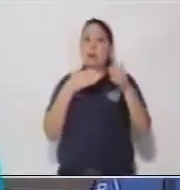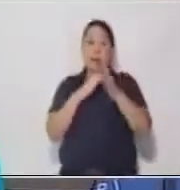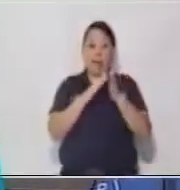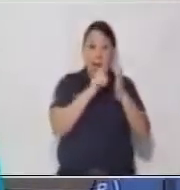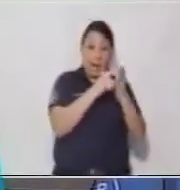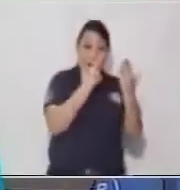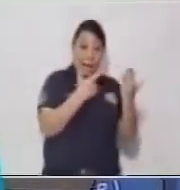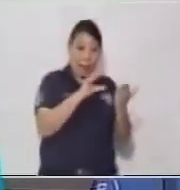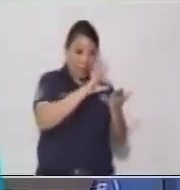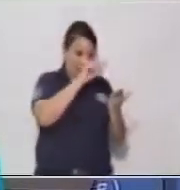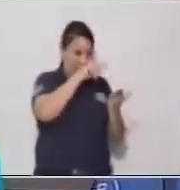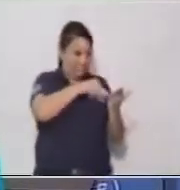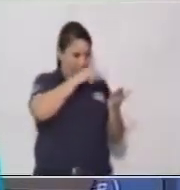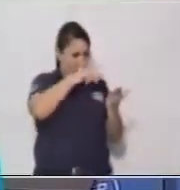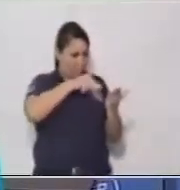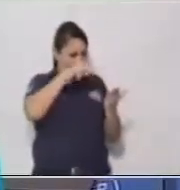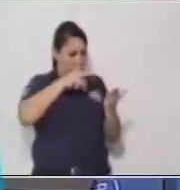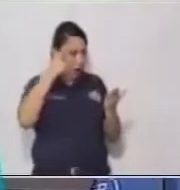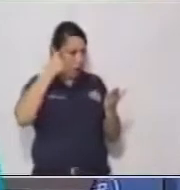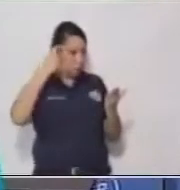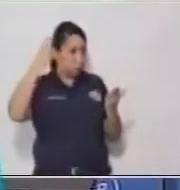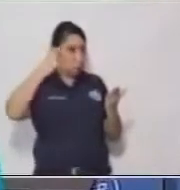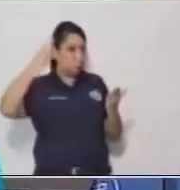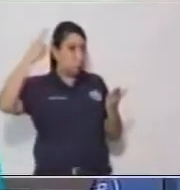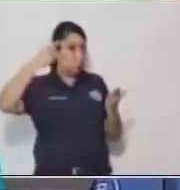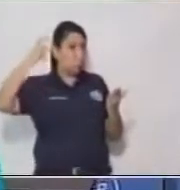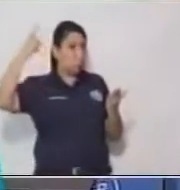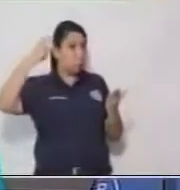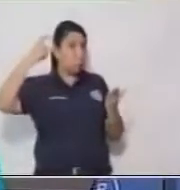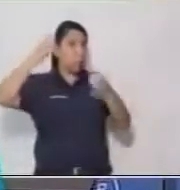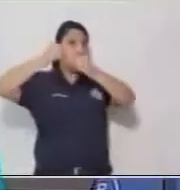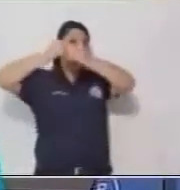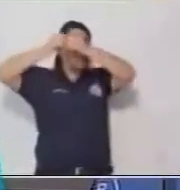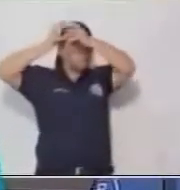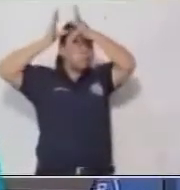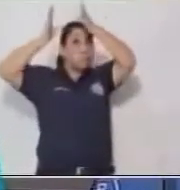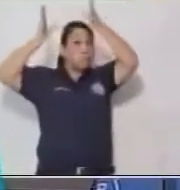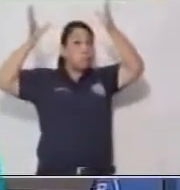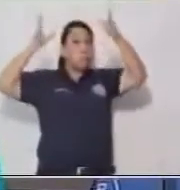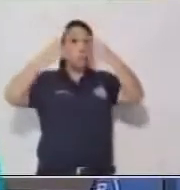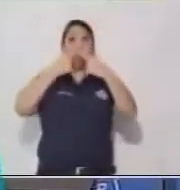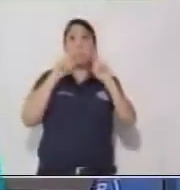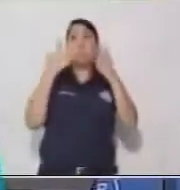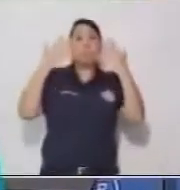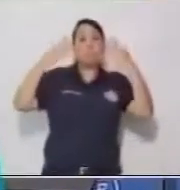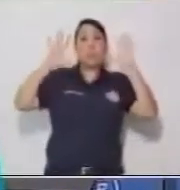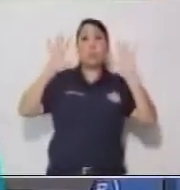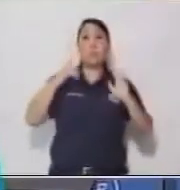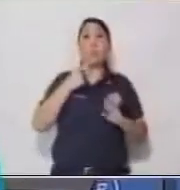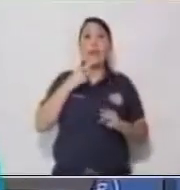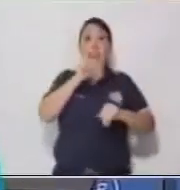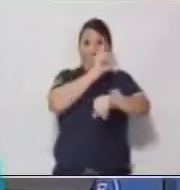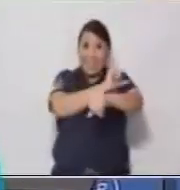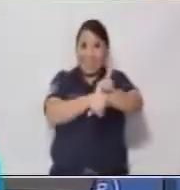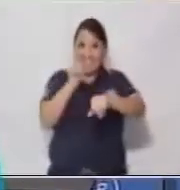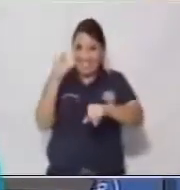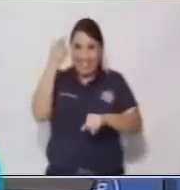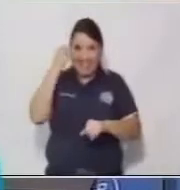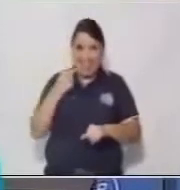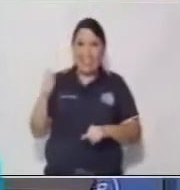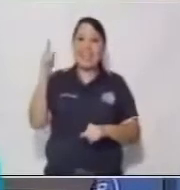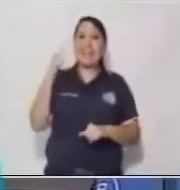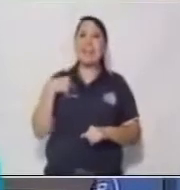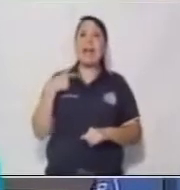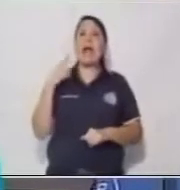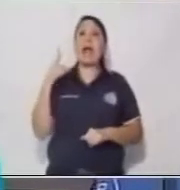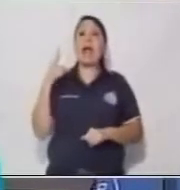llevarte a otros mundos. Yo no sé qué pensar aún. Lo cierto es que después de este día pude hacer mi